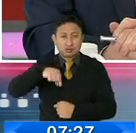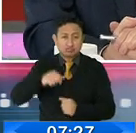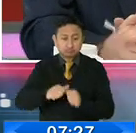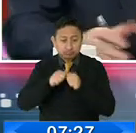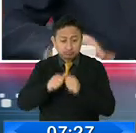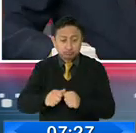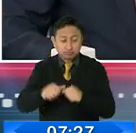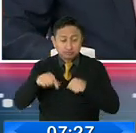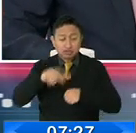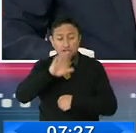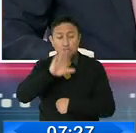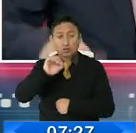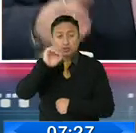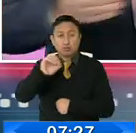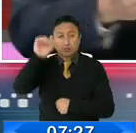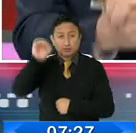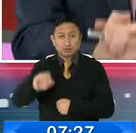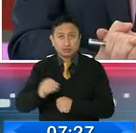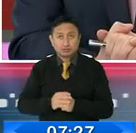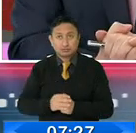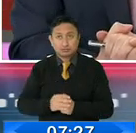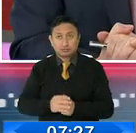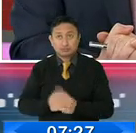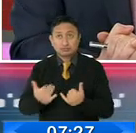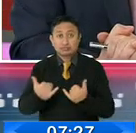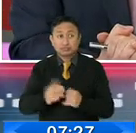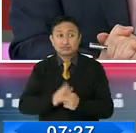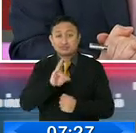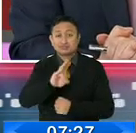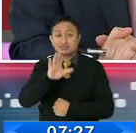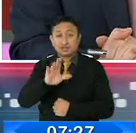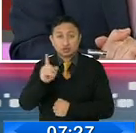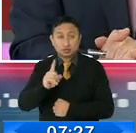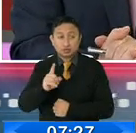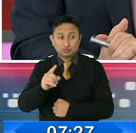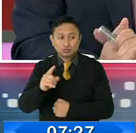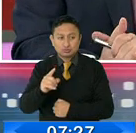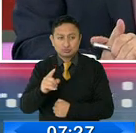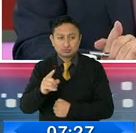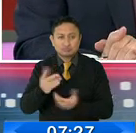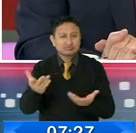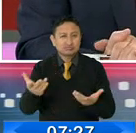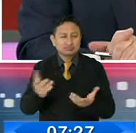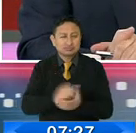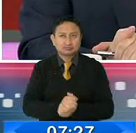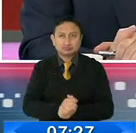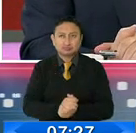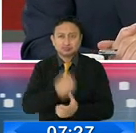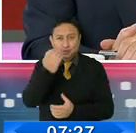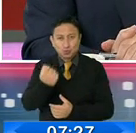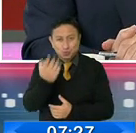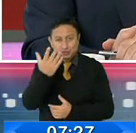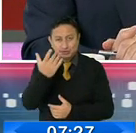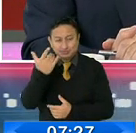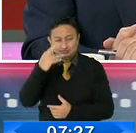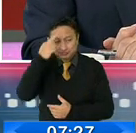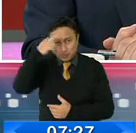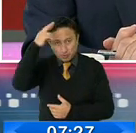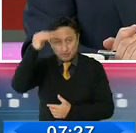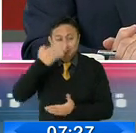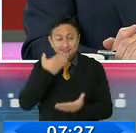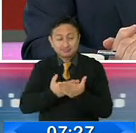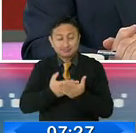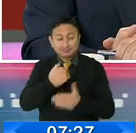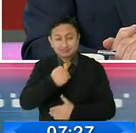el aforo del 50%, no hay condiciones para el 75%. Buenos días, ¿cómo estamos? Buenos días, Roberto. Roberto, gracias por la